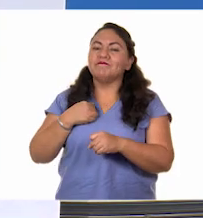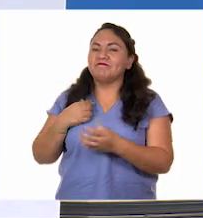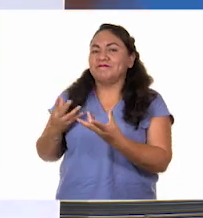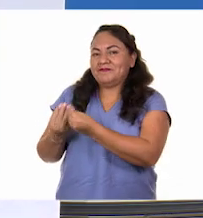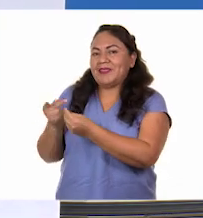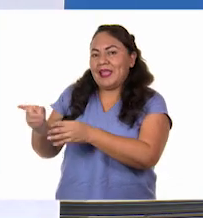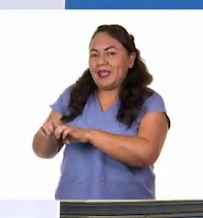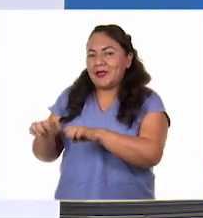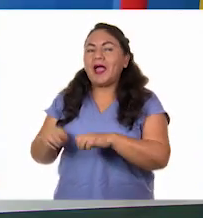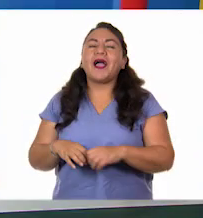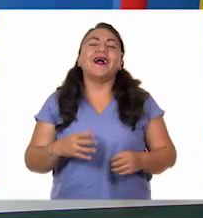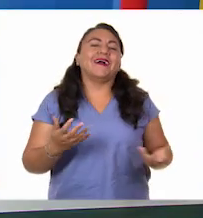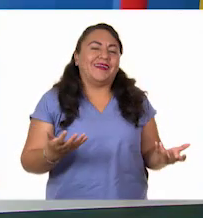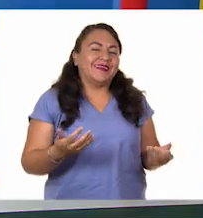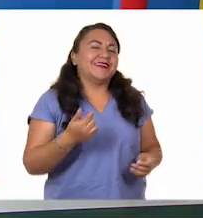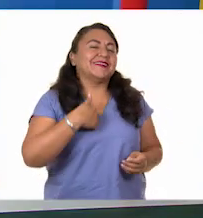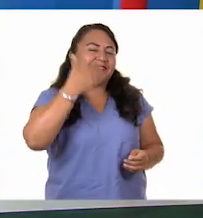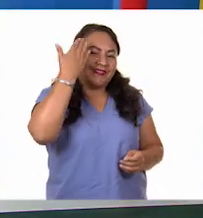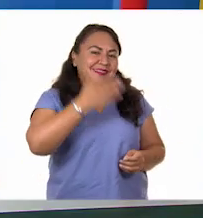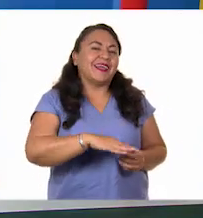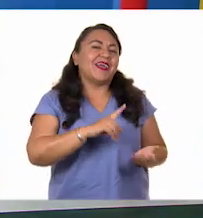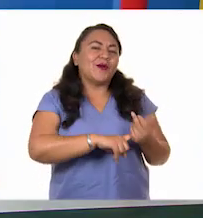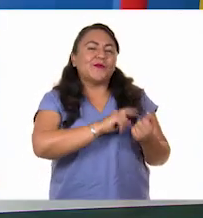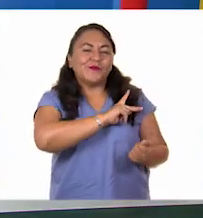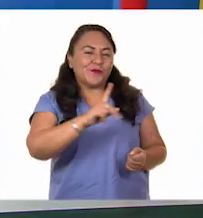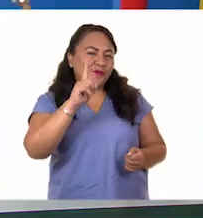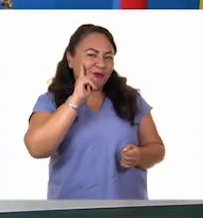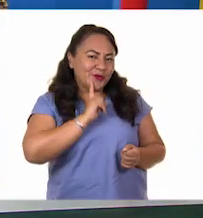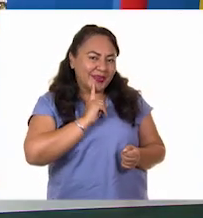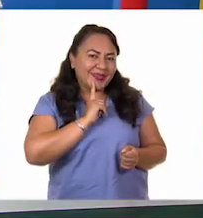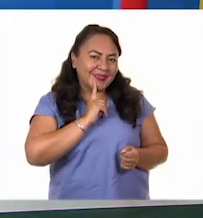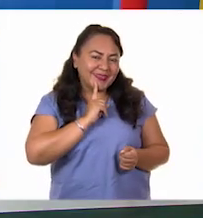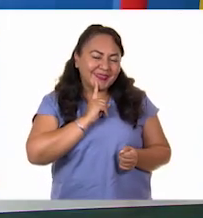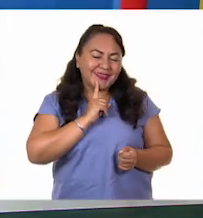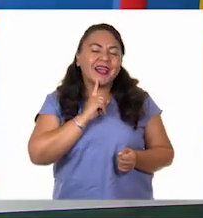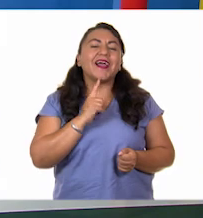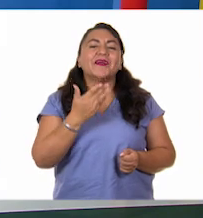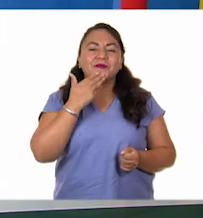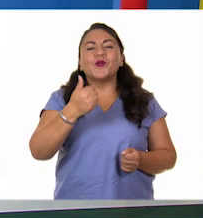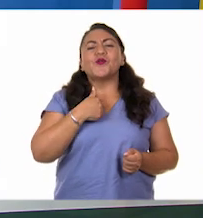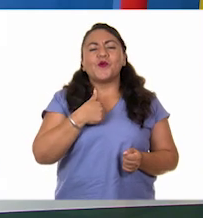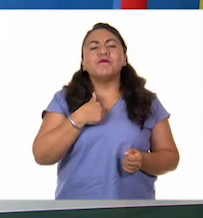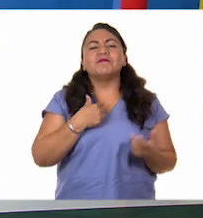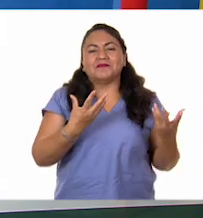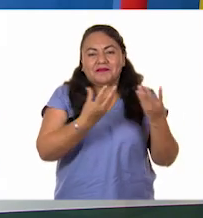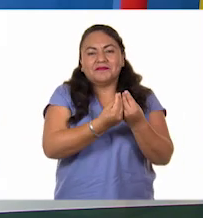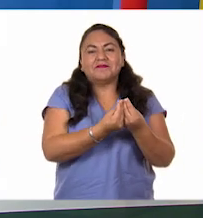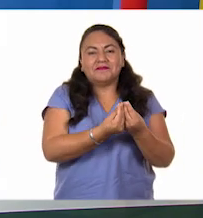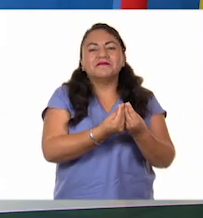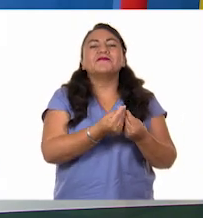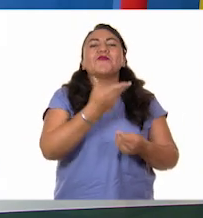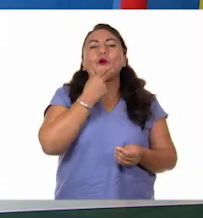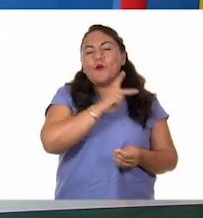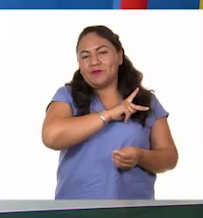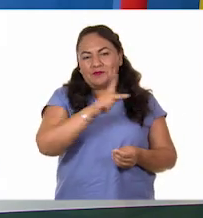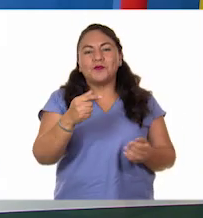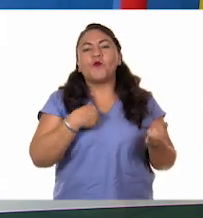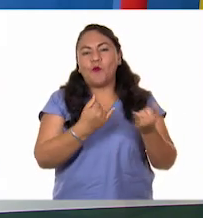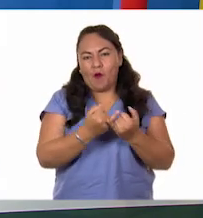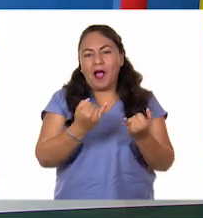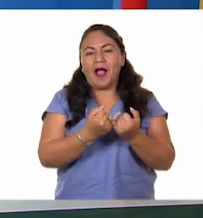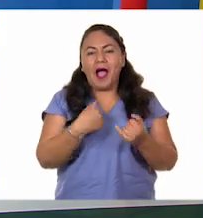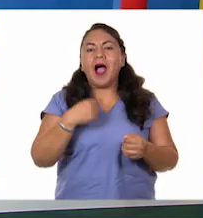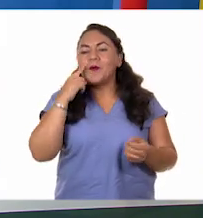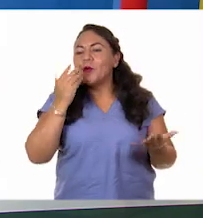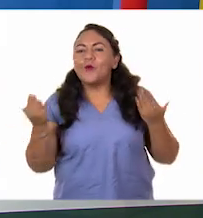profe. Ah, sí. Pues sí, tenía que ser porque son puras mujeres, ¿verdad? Bueno, pues yo me voy con el de los prismas. Ah, muy son puros hombres. A ver cuál